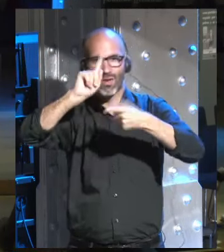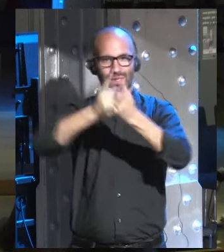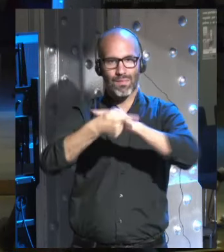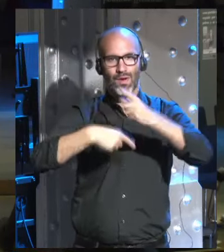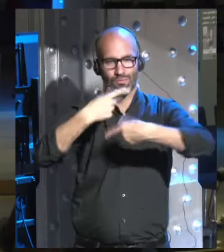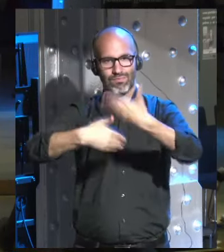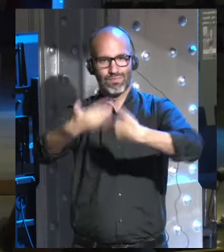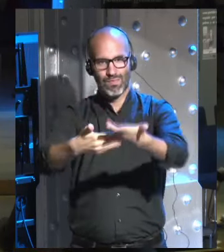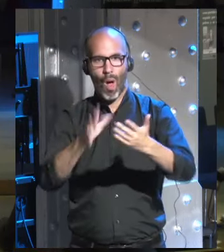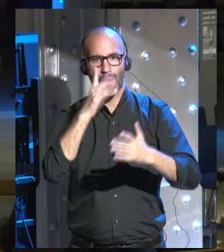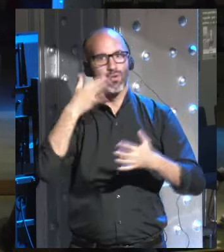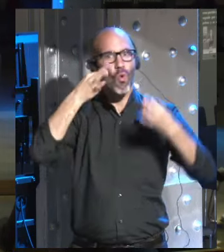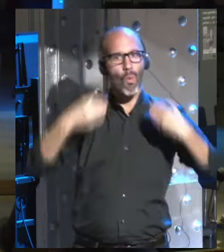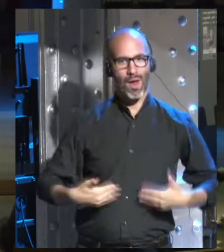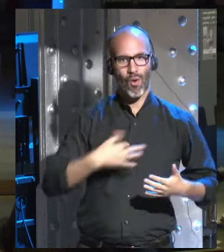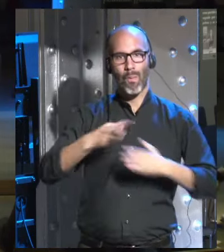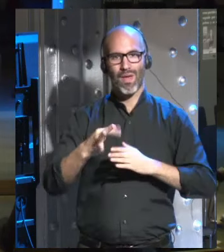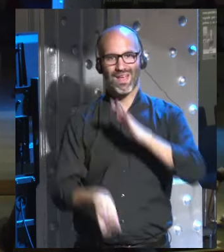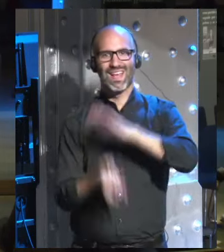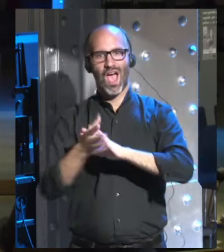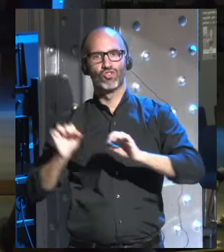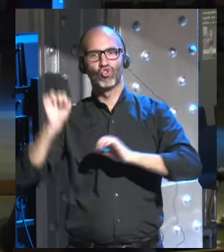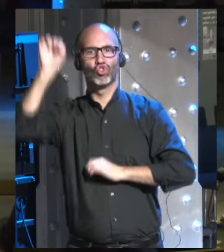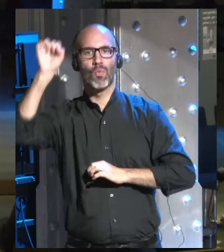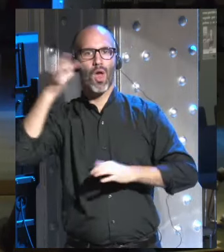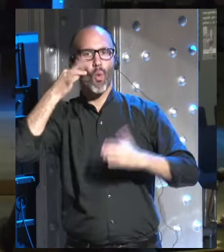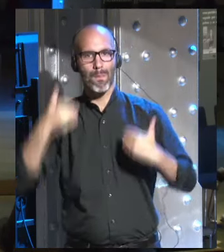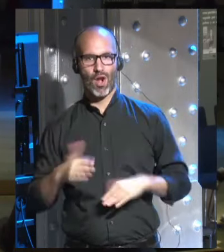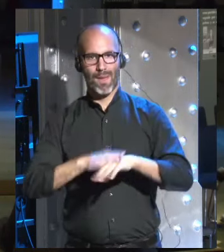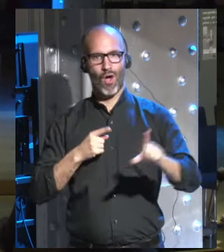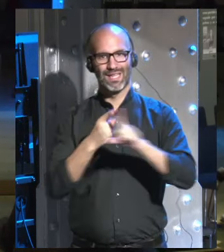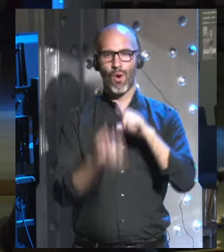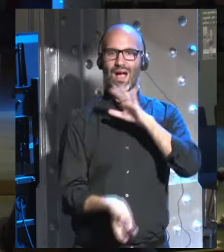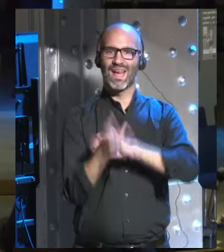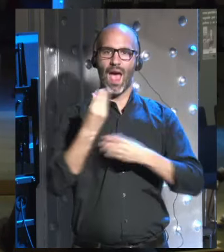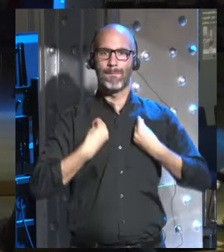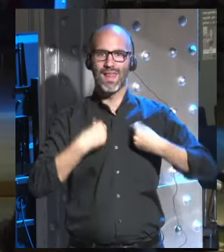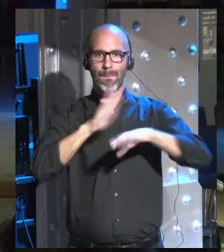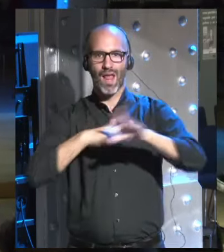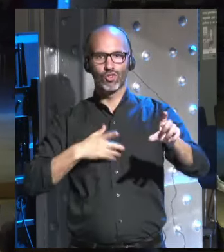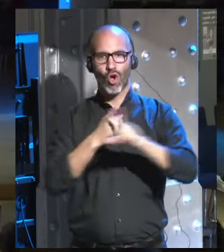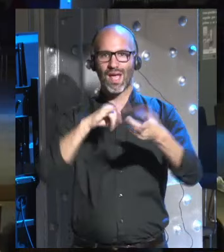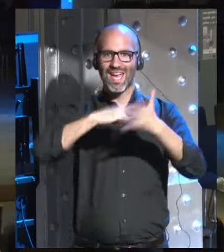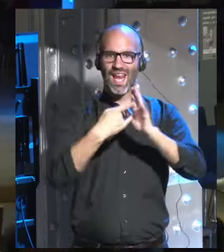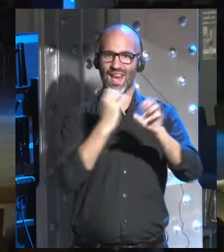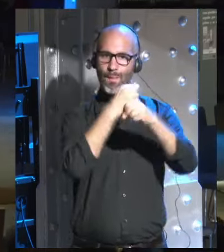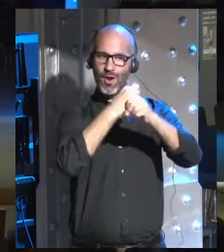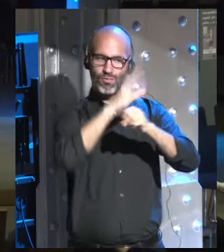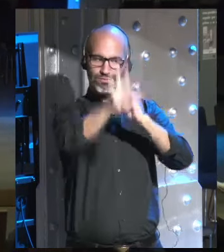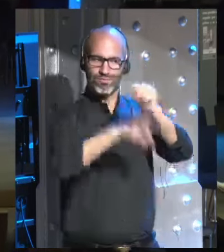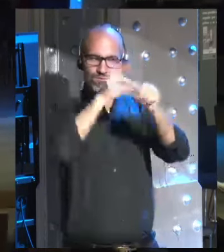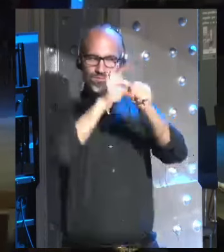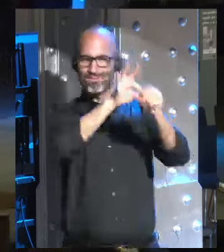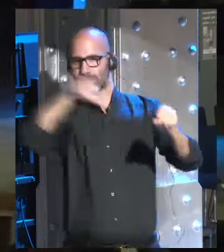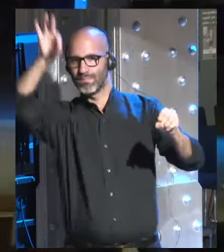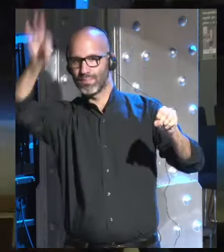humanos puedan crear superhumanos, de cambiar la vida utilizando esa ingeniería biológica. Aquí